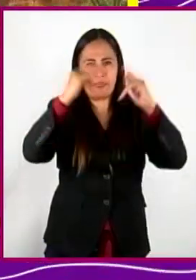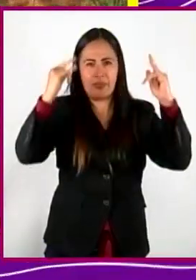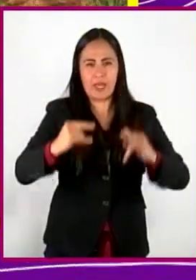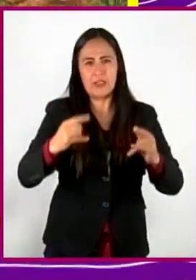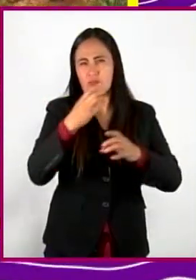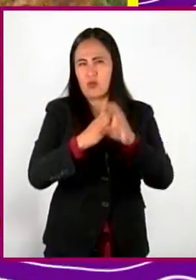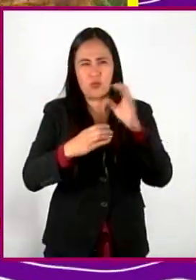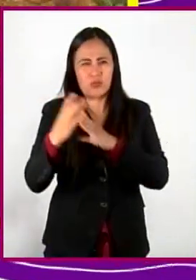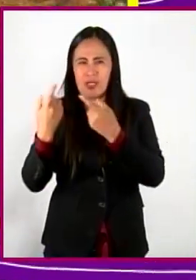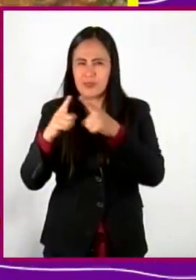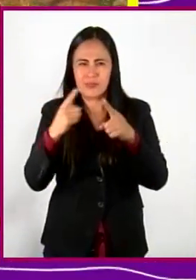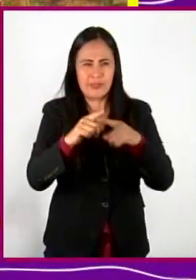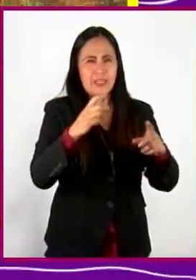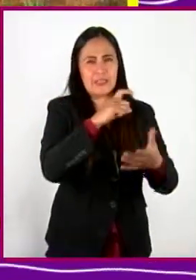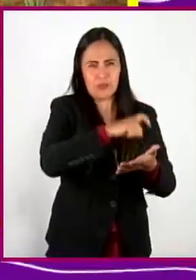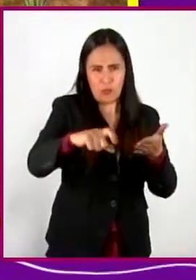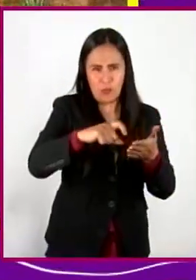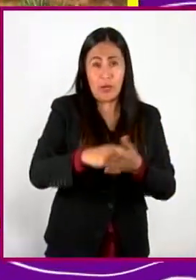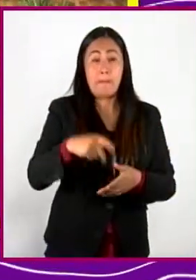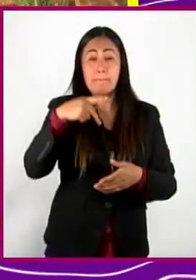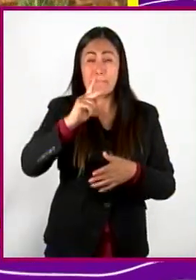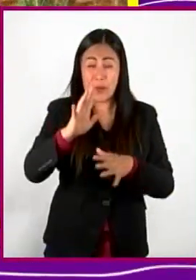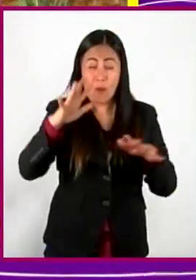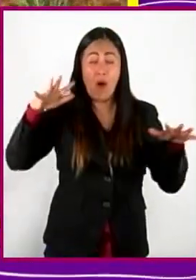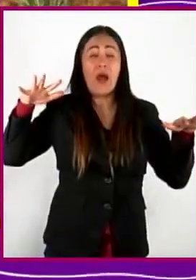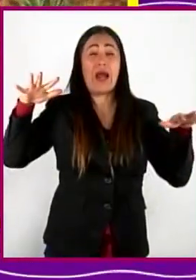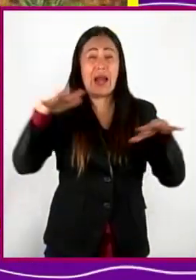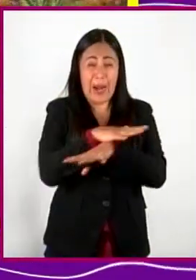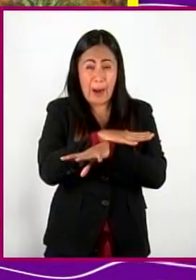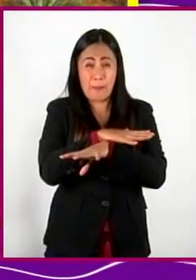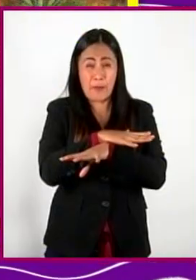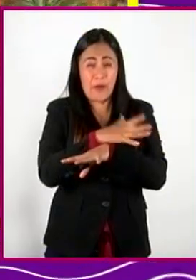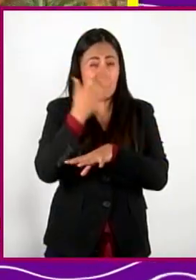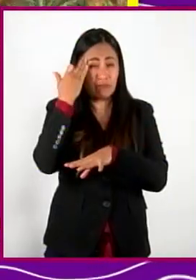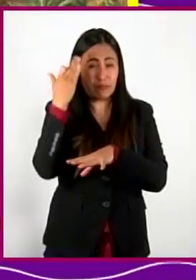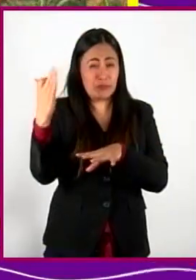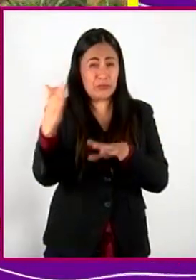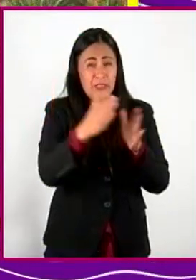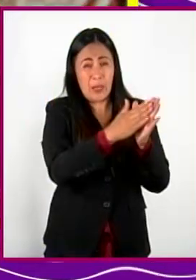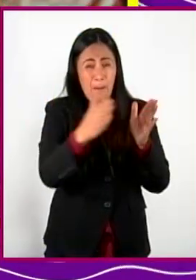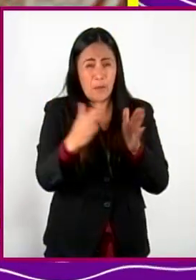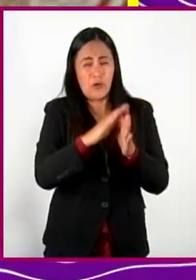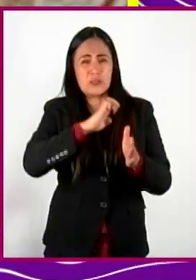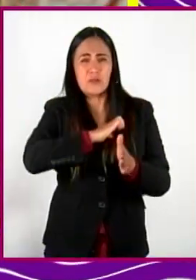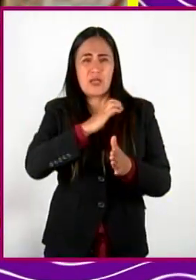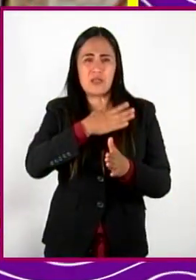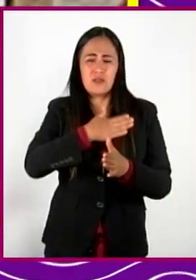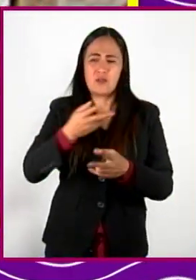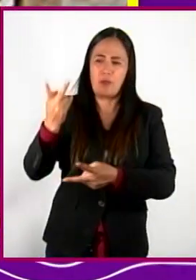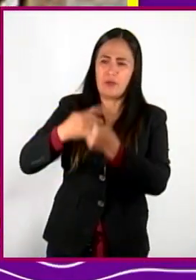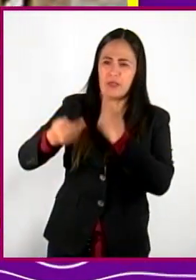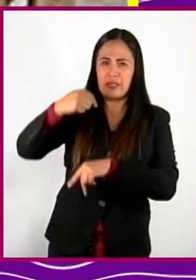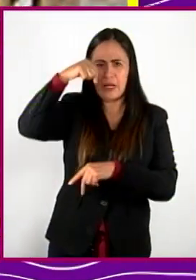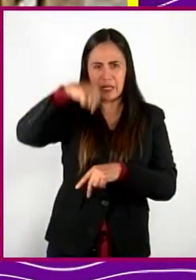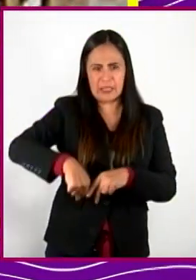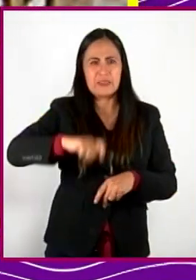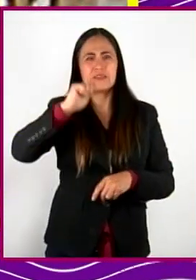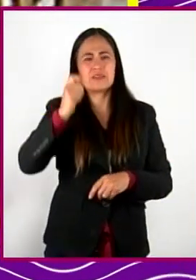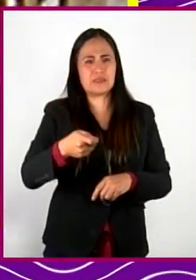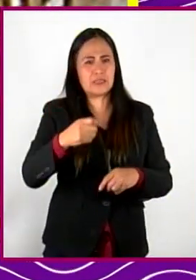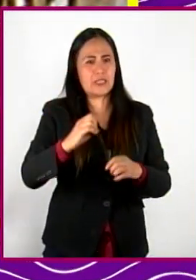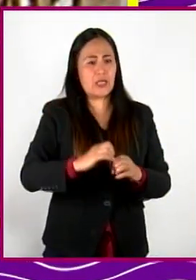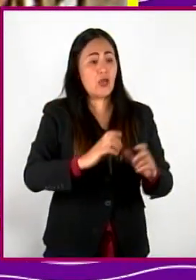que una de las evoluciones más importantes que se dieron durante la primera parte de la colonia fue la integración de los